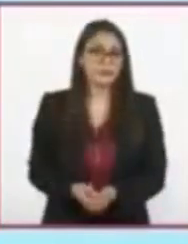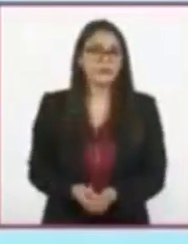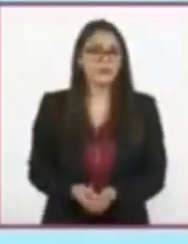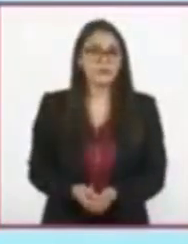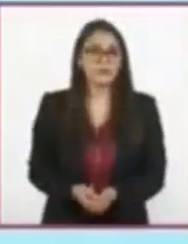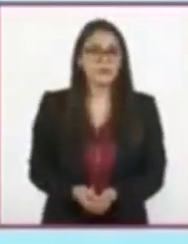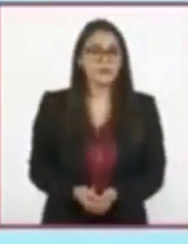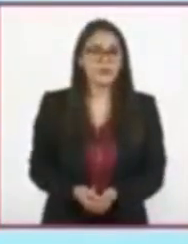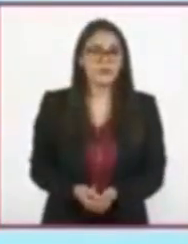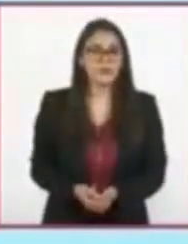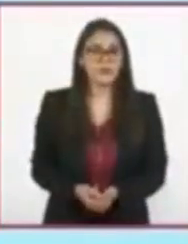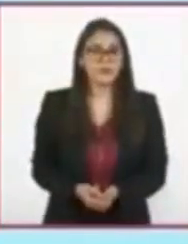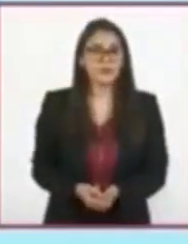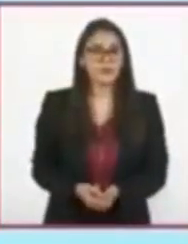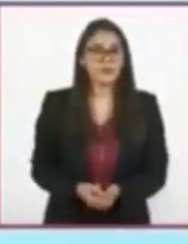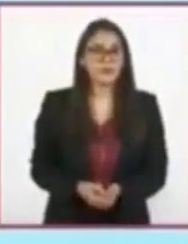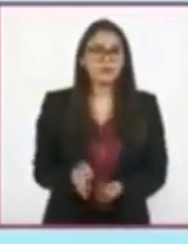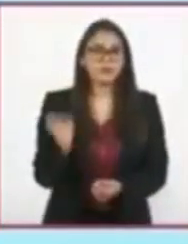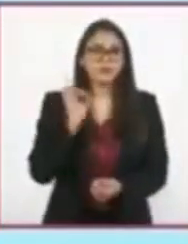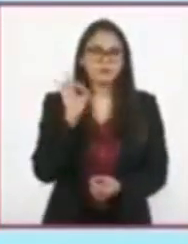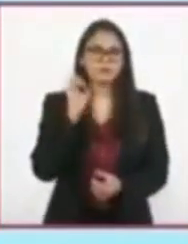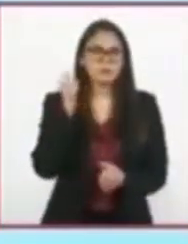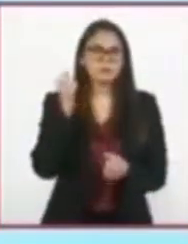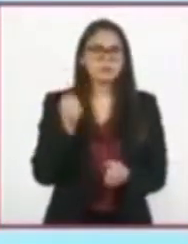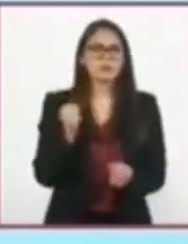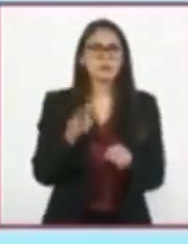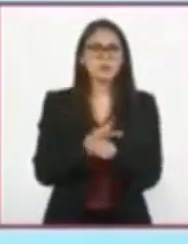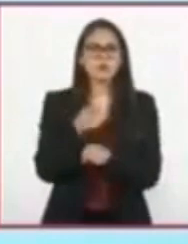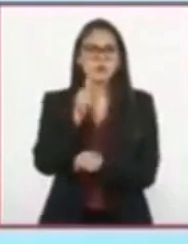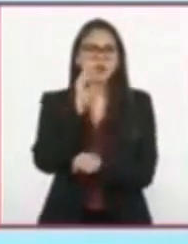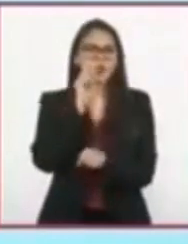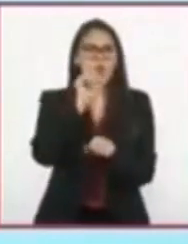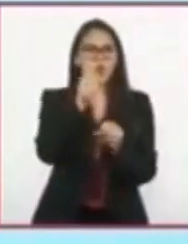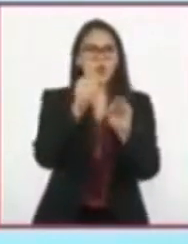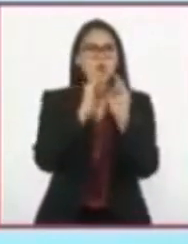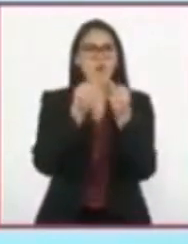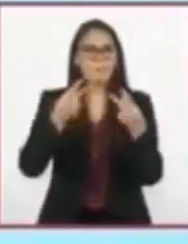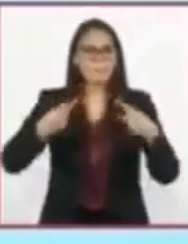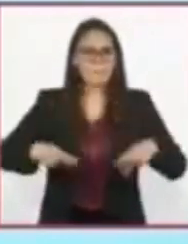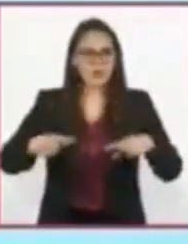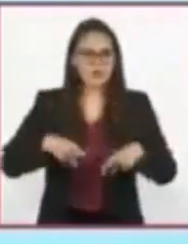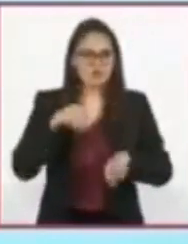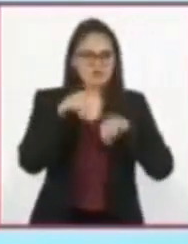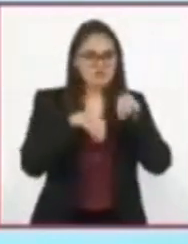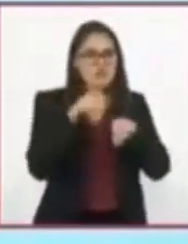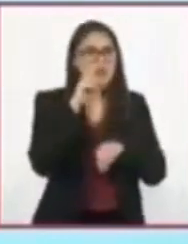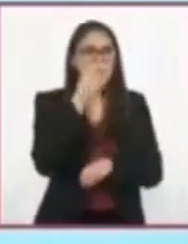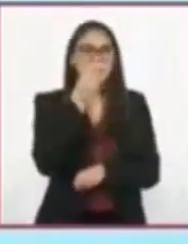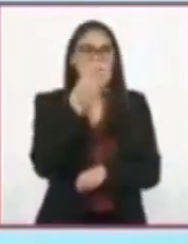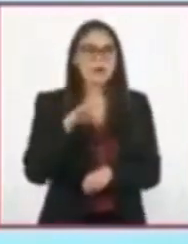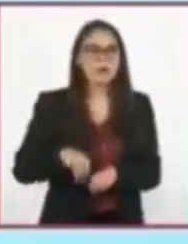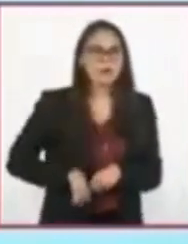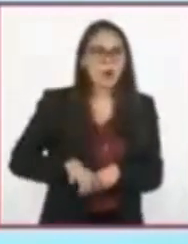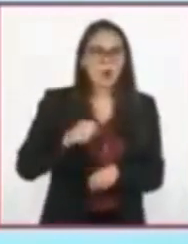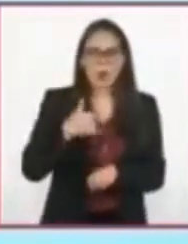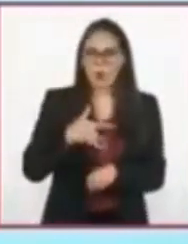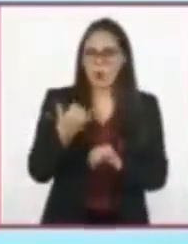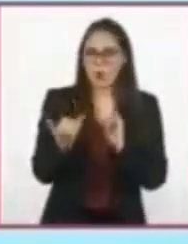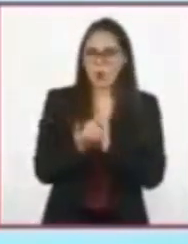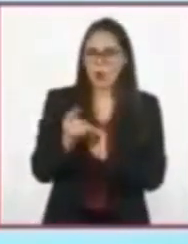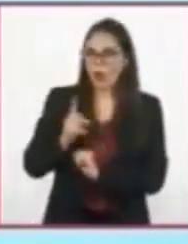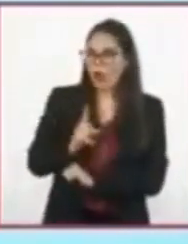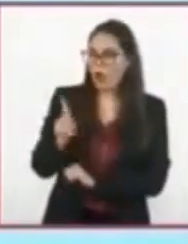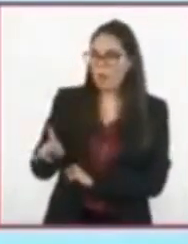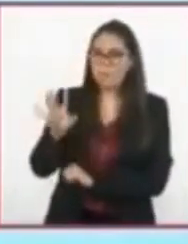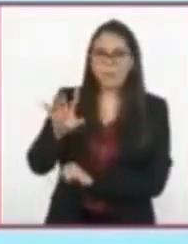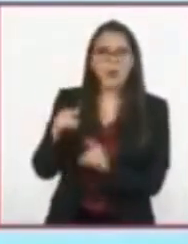Seguramente se debe a que su trama y personajes están construidos de una manera interesante o porque nos sentimos identificados ya sea